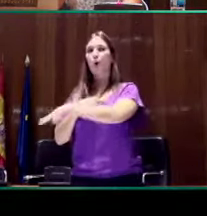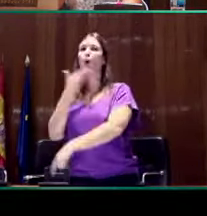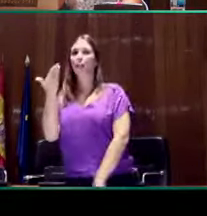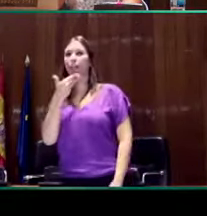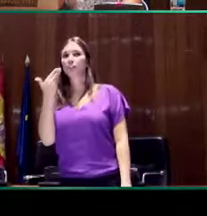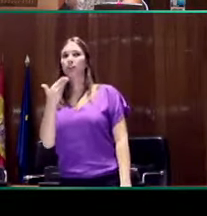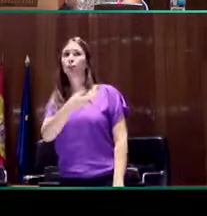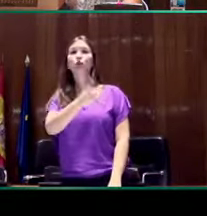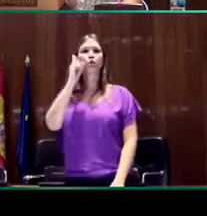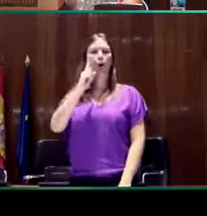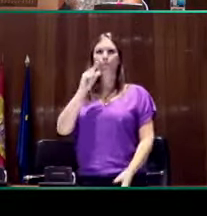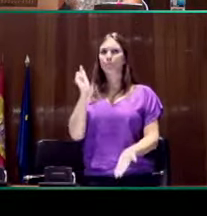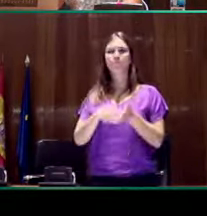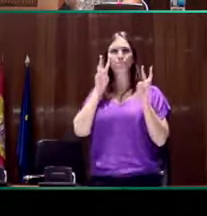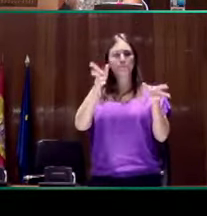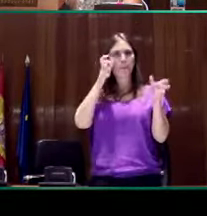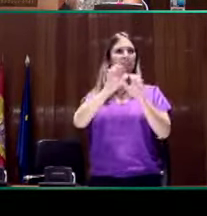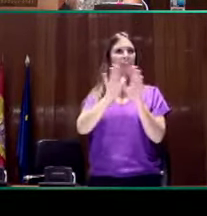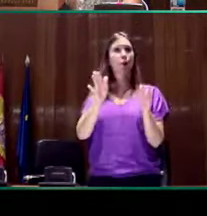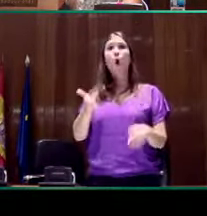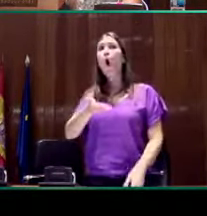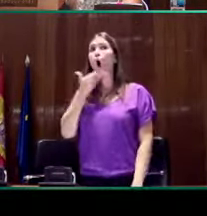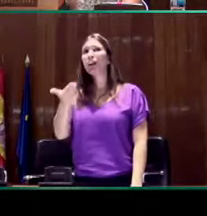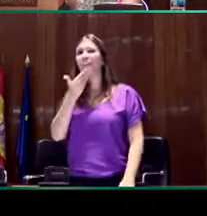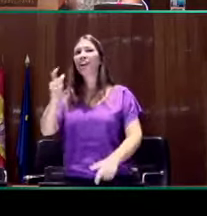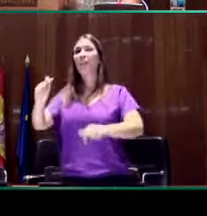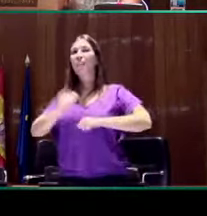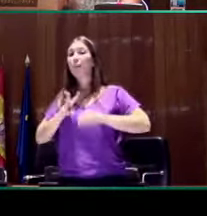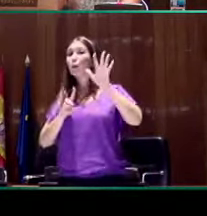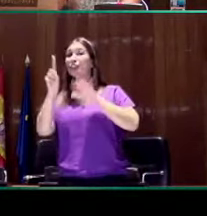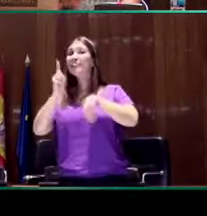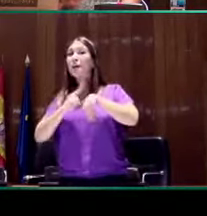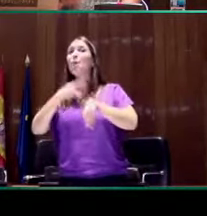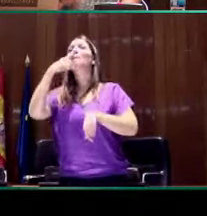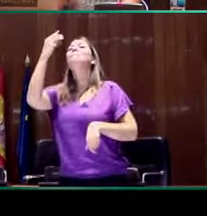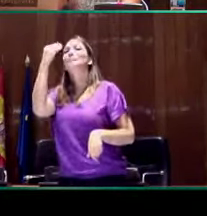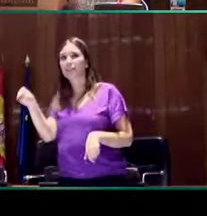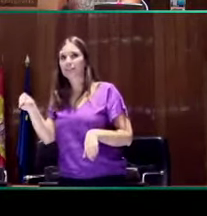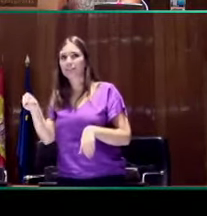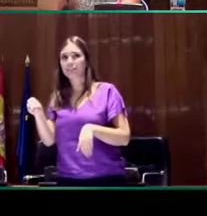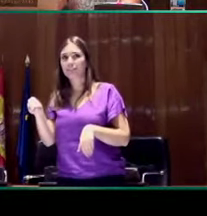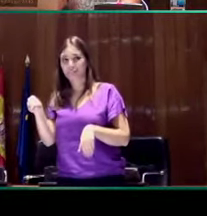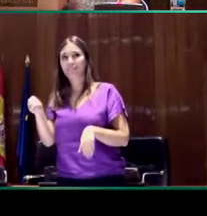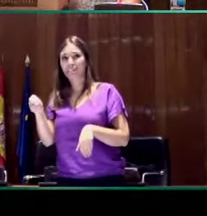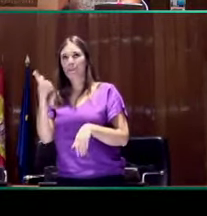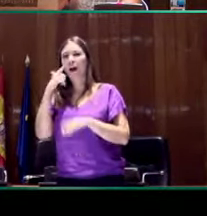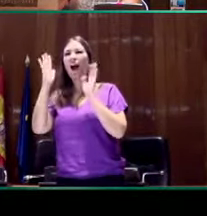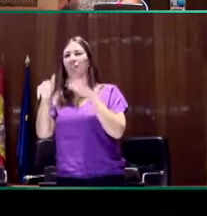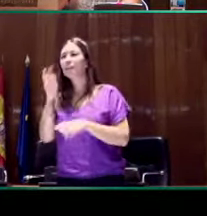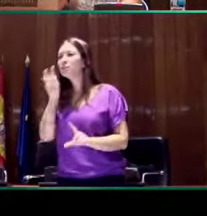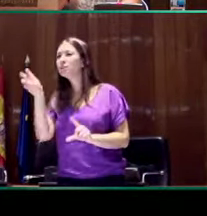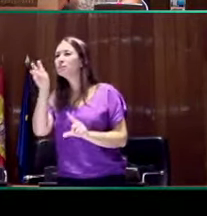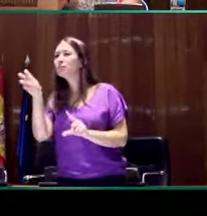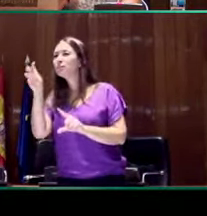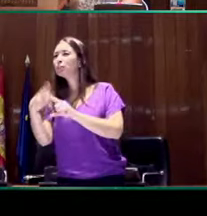respecto a los sordos. Los oyentes necesitan 81% de tiempo a mayores para poder analizar y encontrar esos